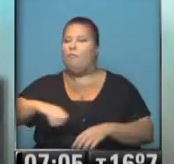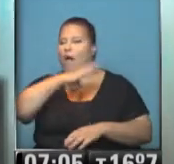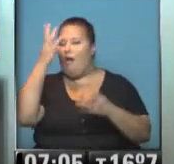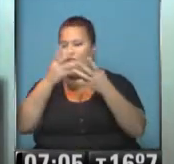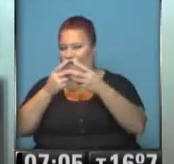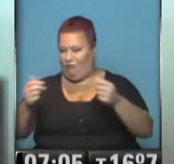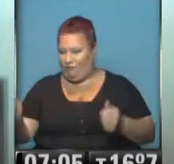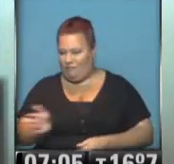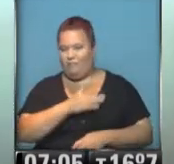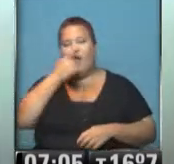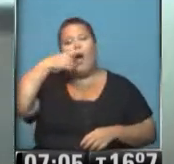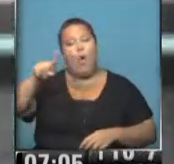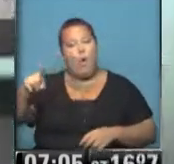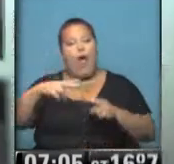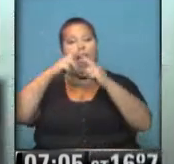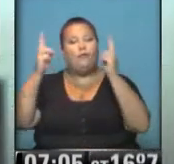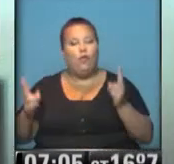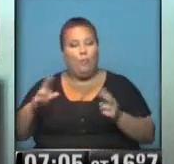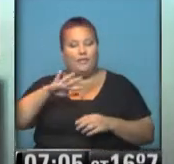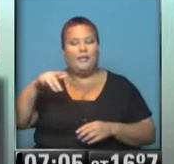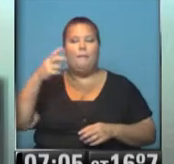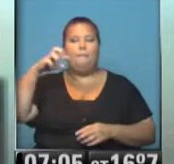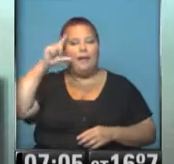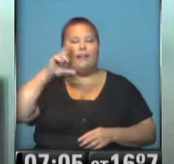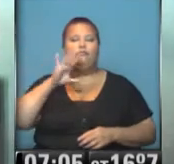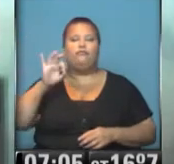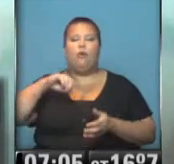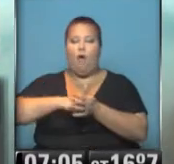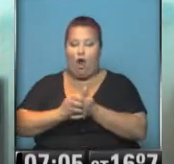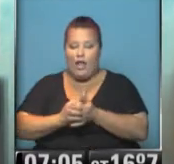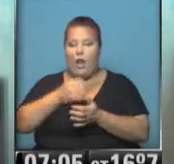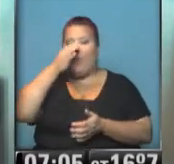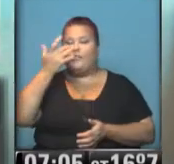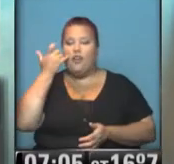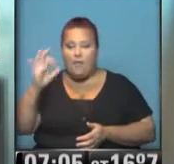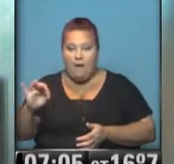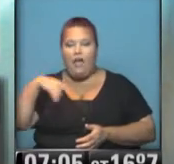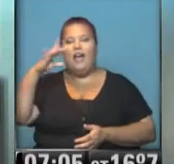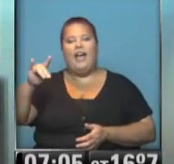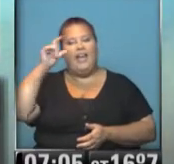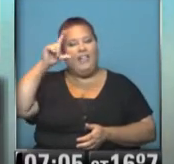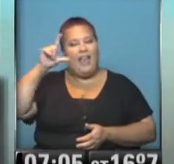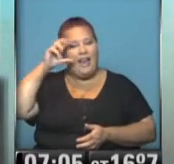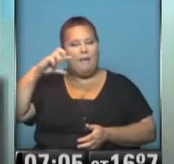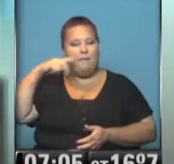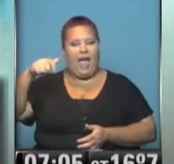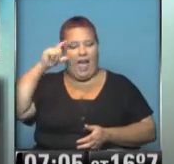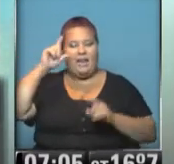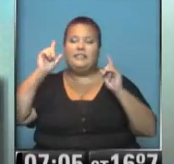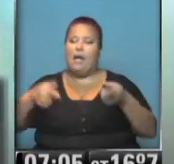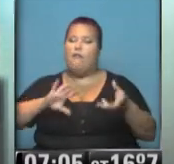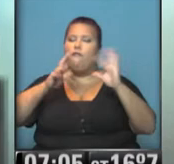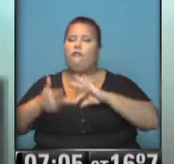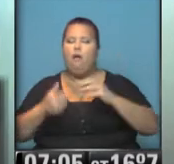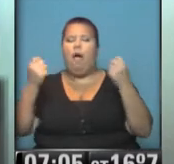pasando. Y por último las autopistas urbanas. Perito, Moreno, 25 de Mayo y Direpiane. De la misma manera también con